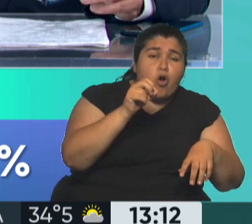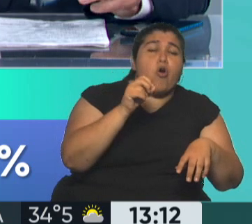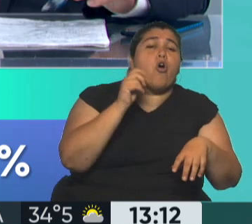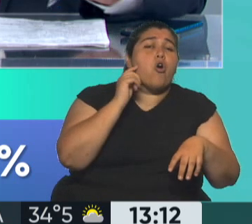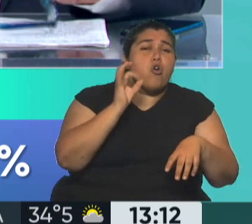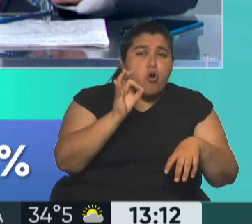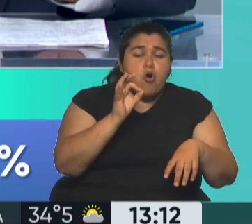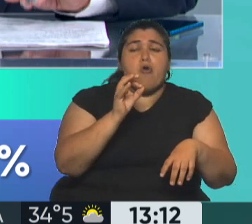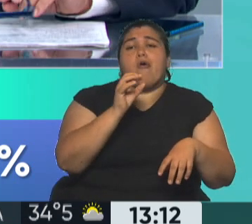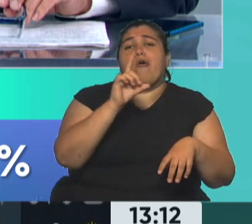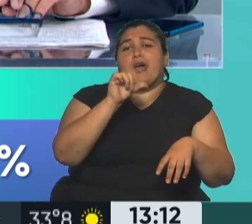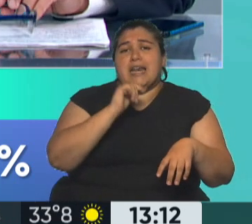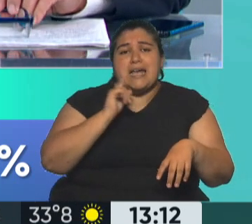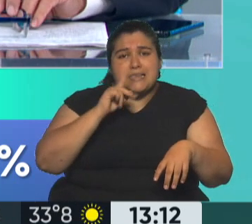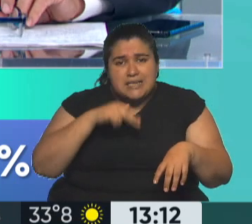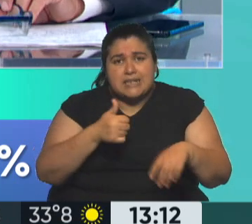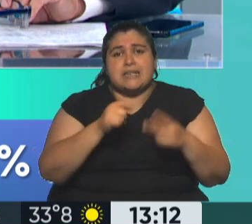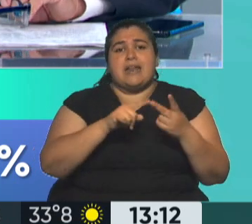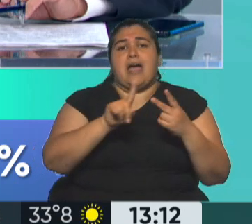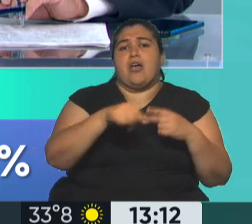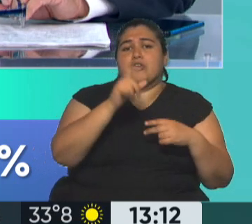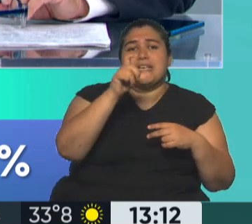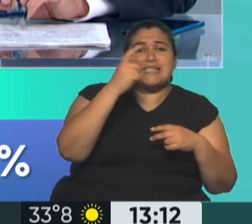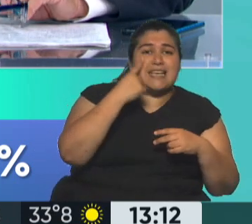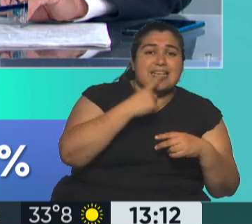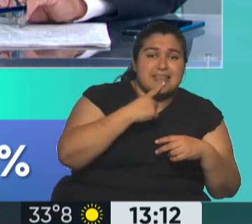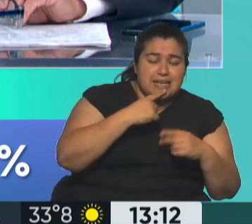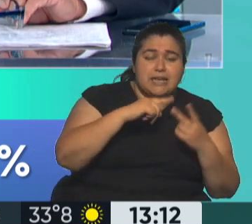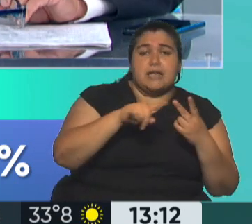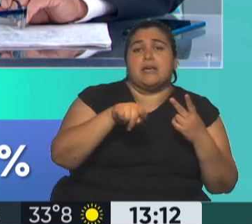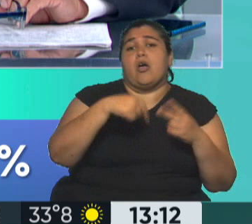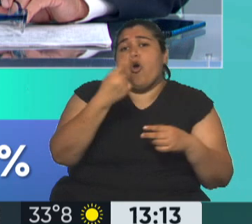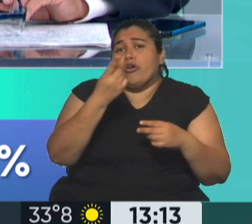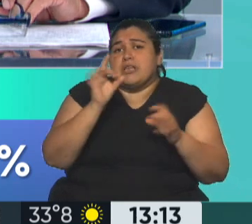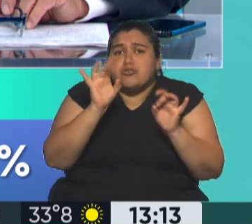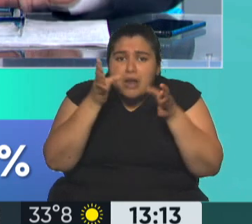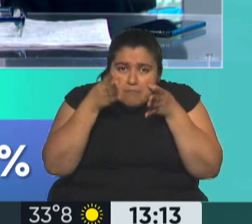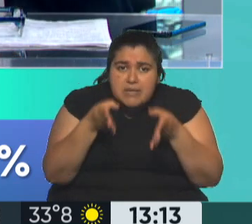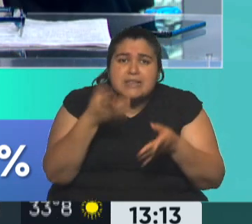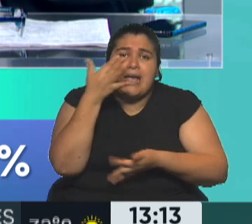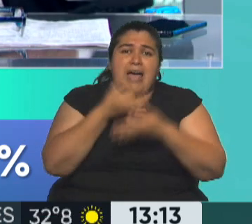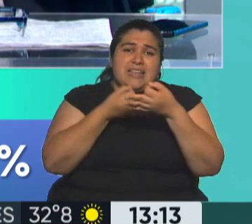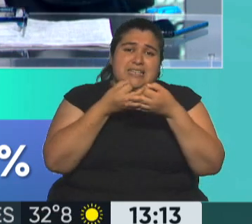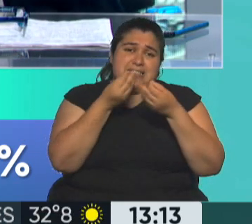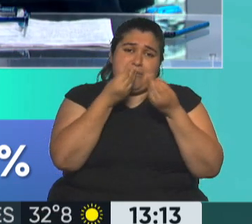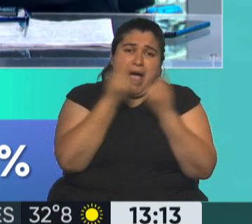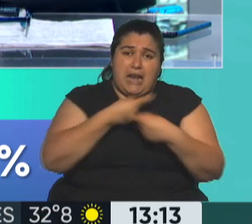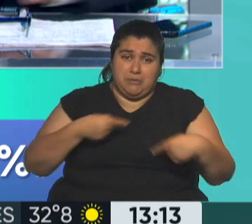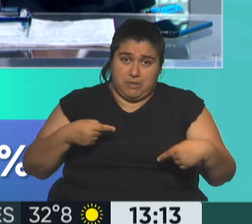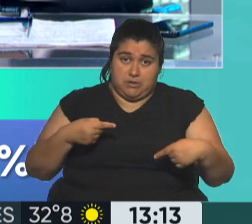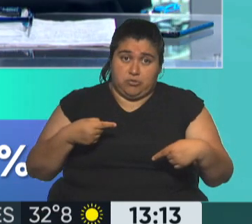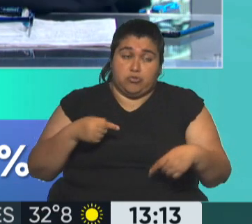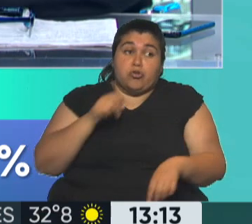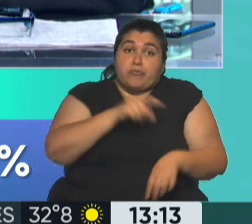Ferreres, hay otra que se llama CIT, otra que mide únicamente alimentos, que es LSG. Son todas las consultoras que todos los meses